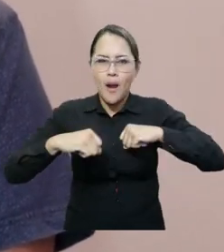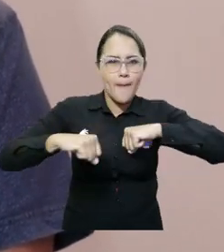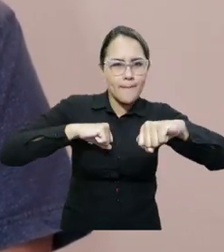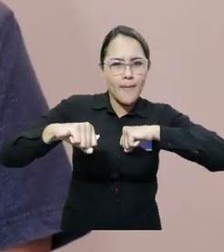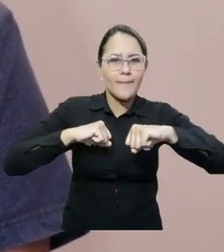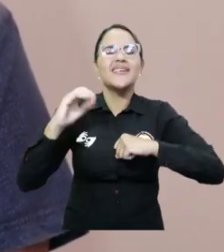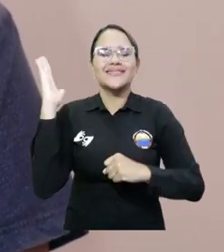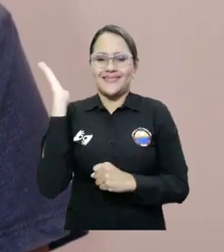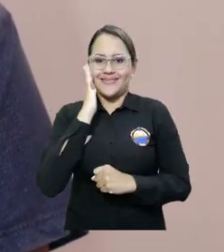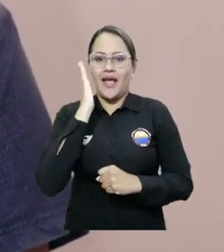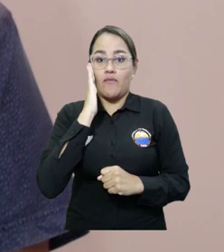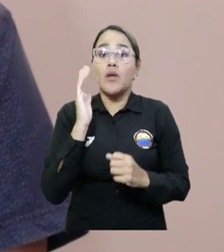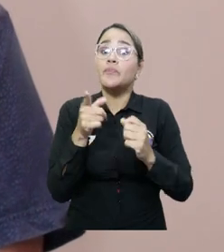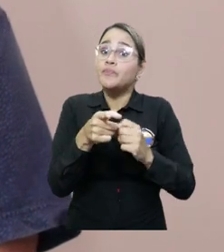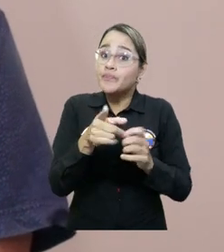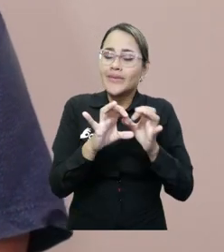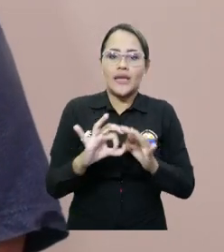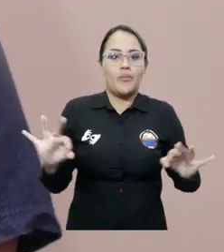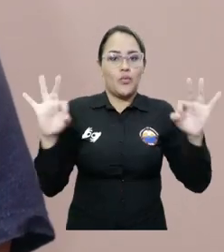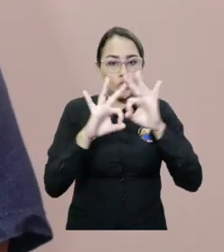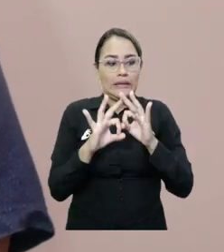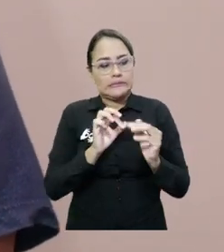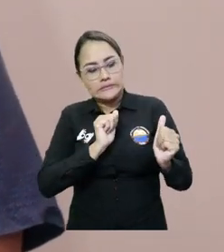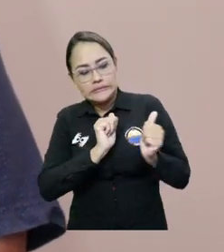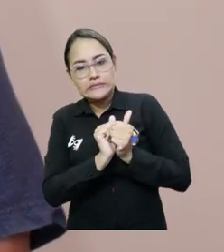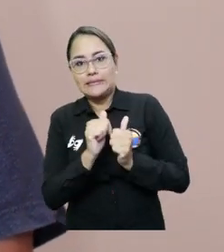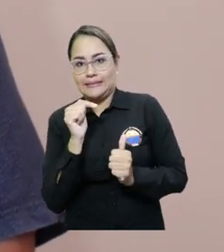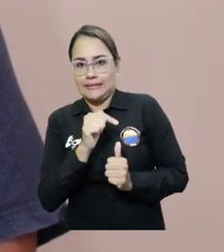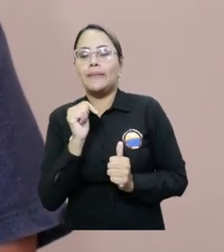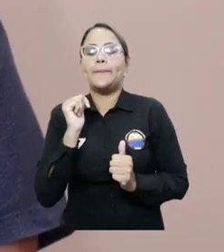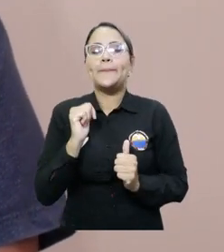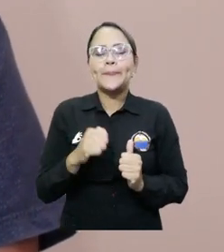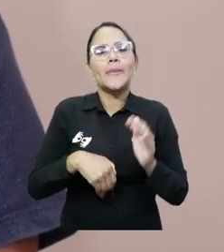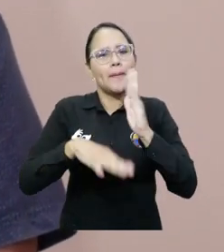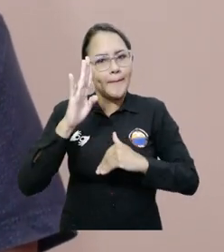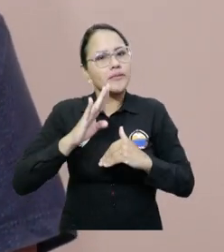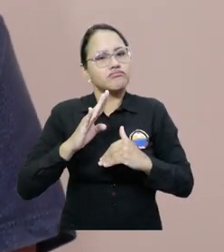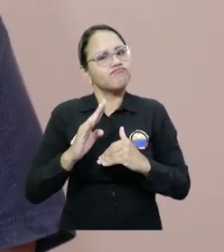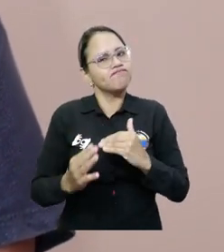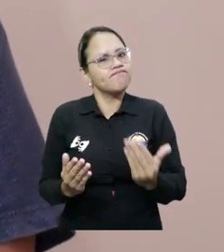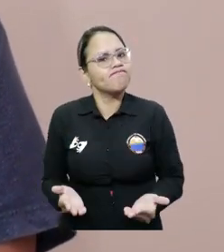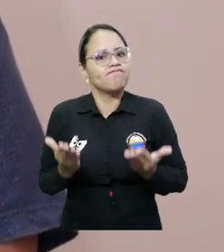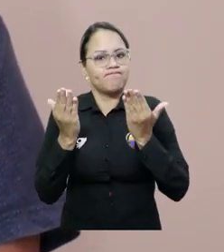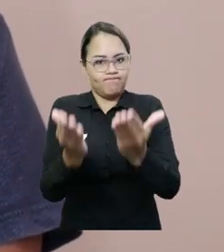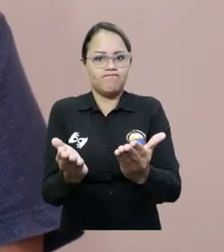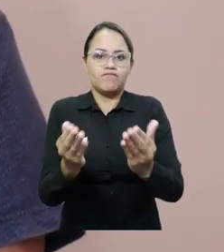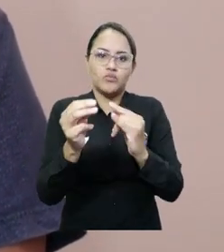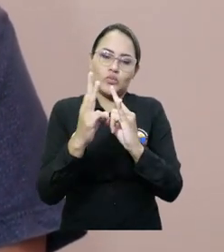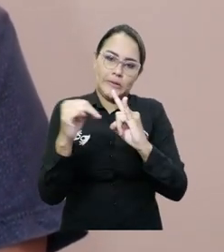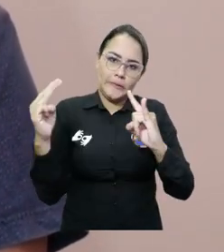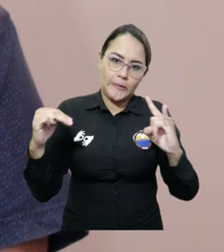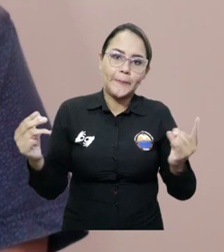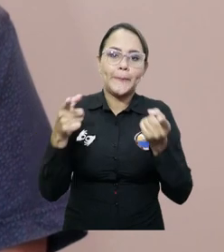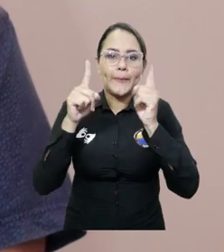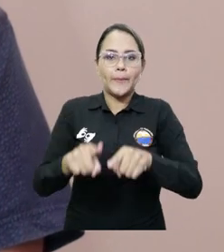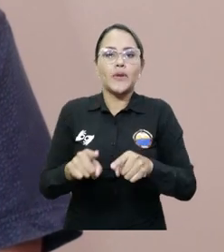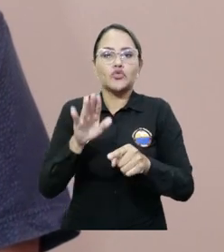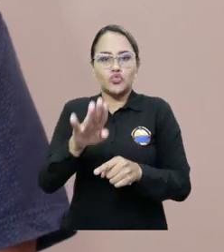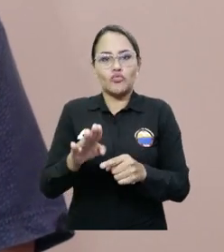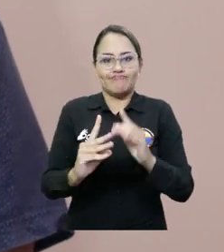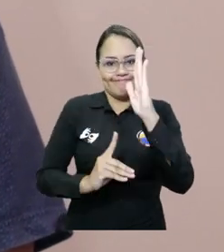Igualmente, me parece importante, junto con la profesora Mirit, aportarle a la universidad y al desarrollo